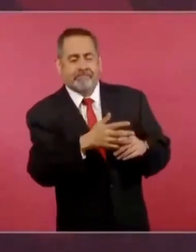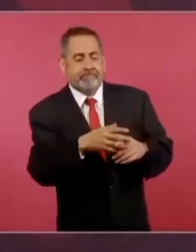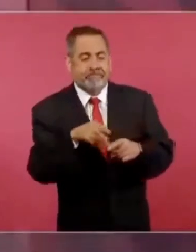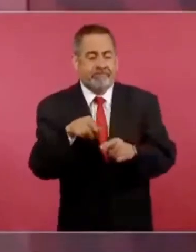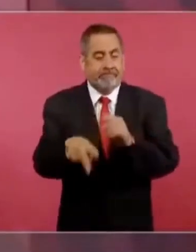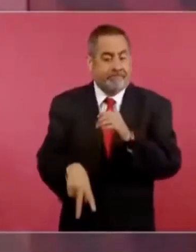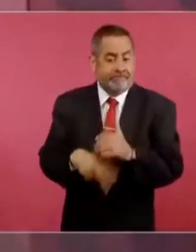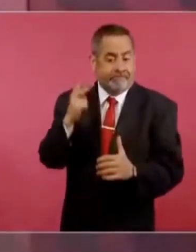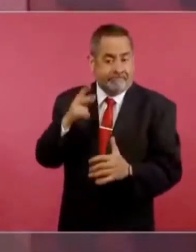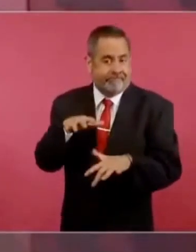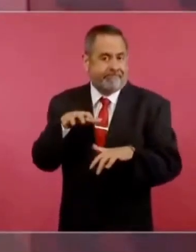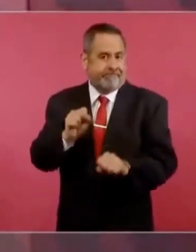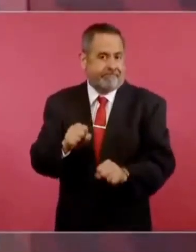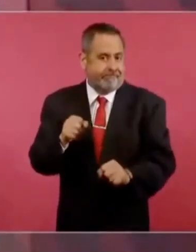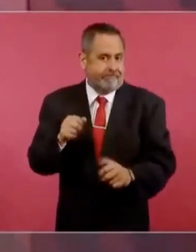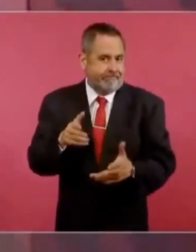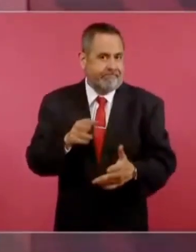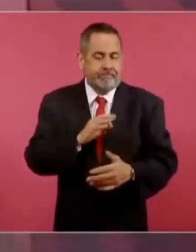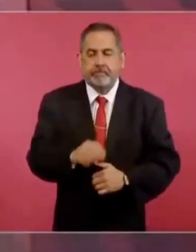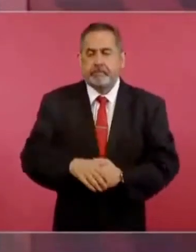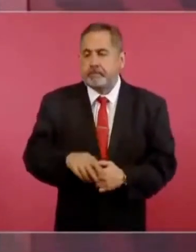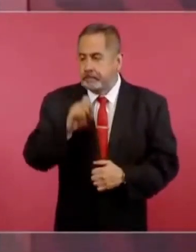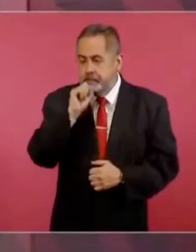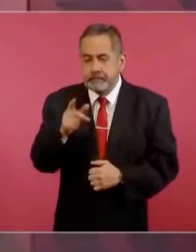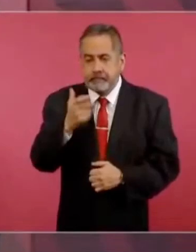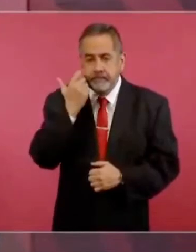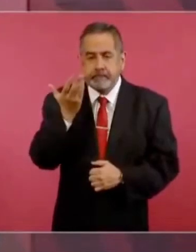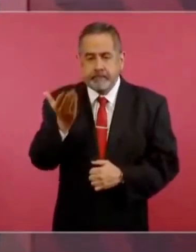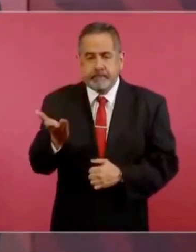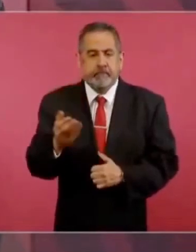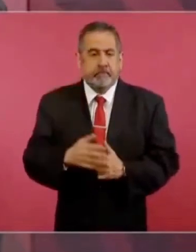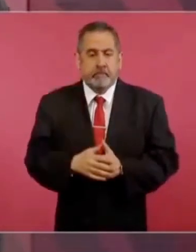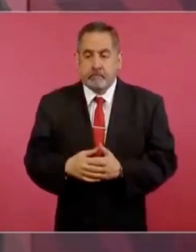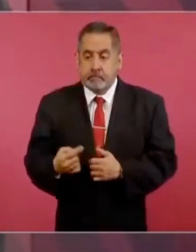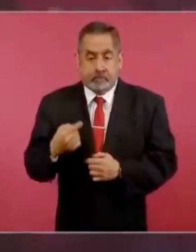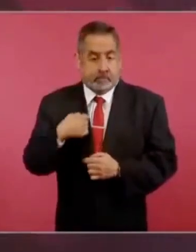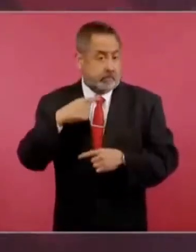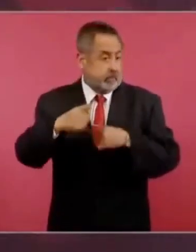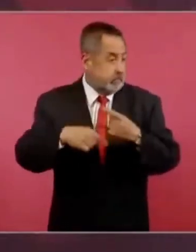También le quiero pedir inmunidad.